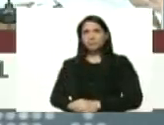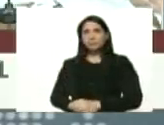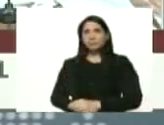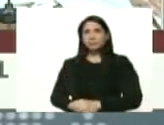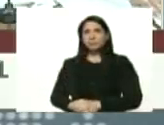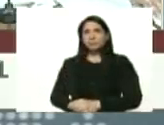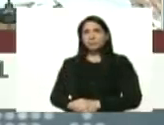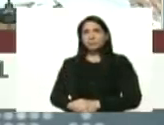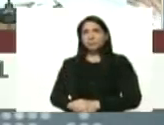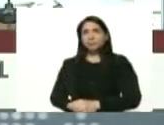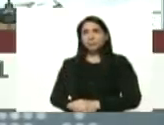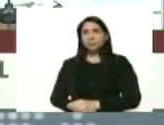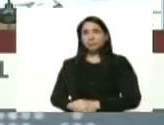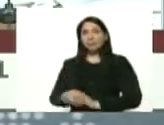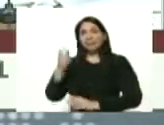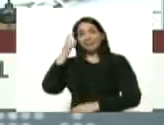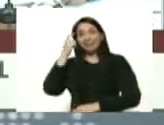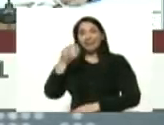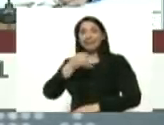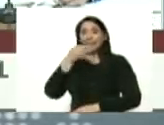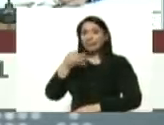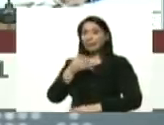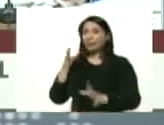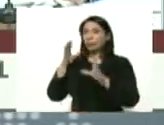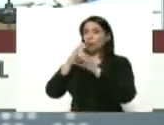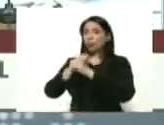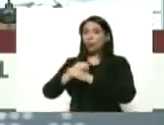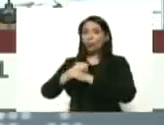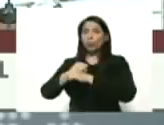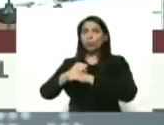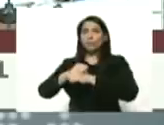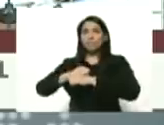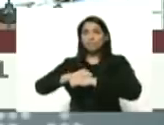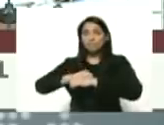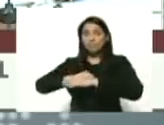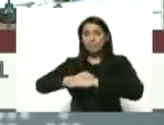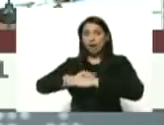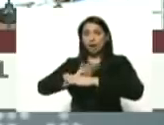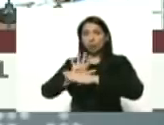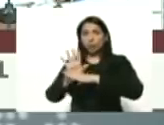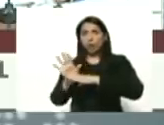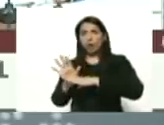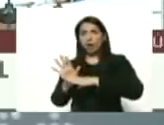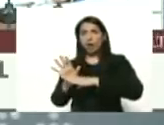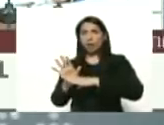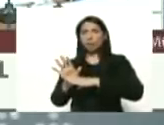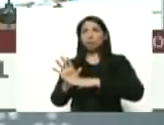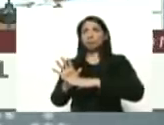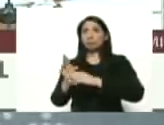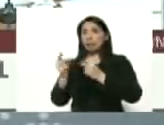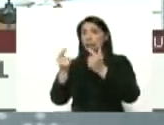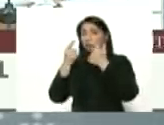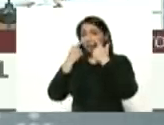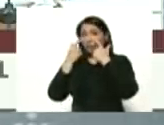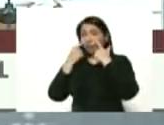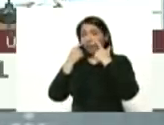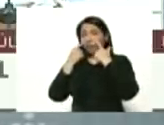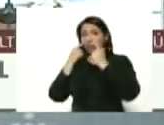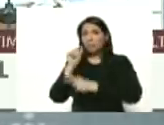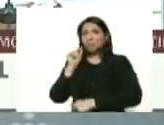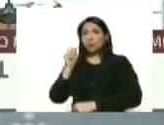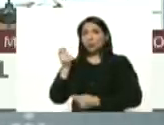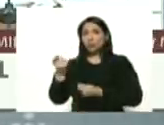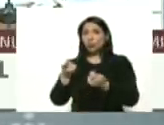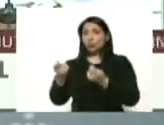de día de tarde de noche de madrugada estén pendientes del puesto de San Antonio del Tacha de todos los